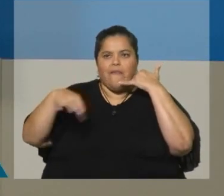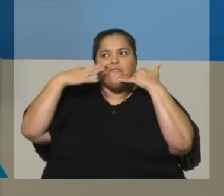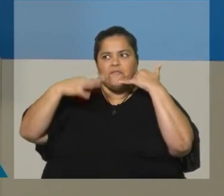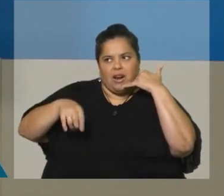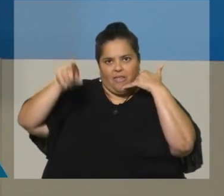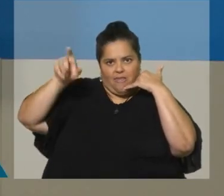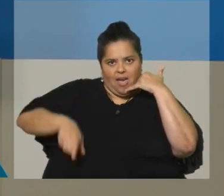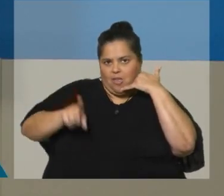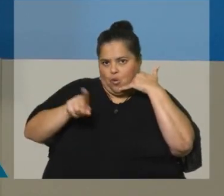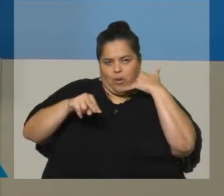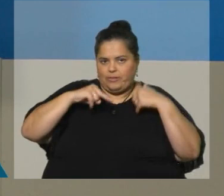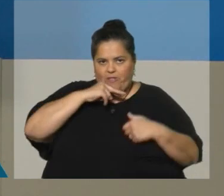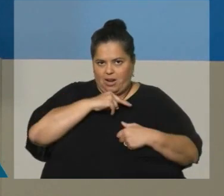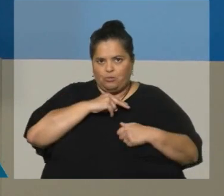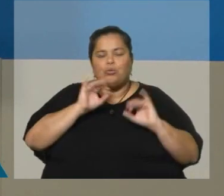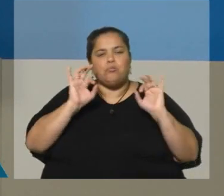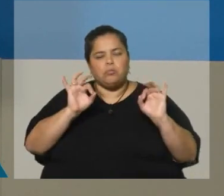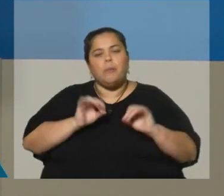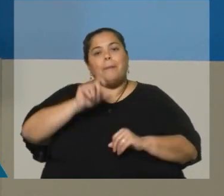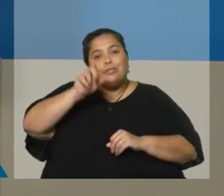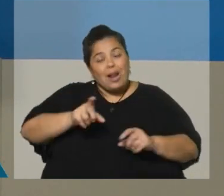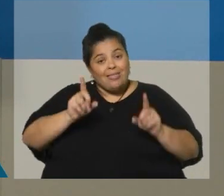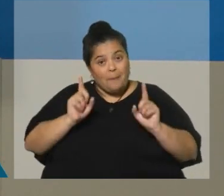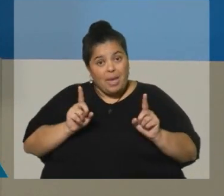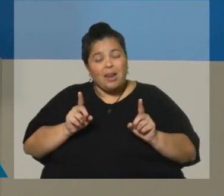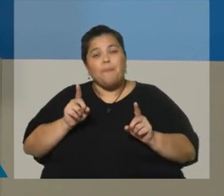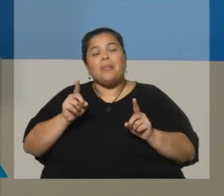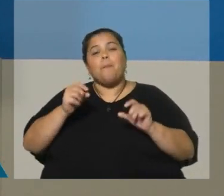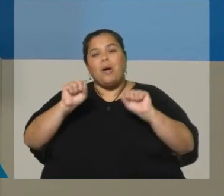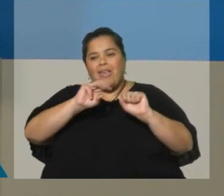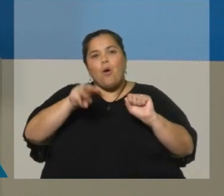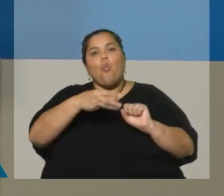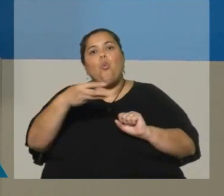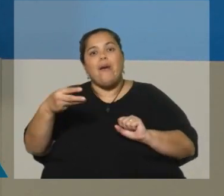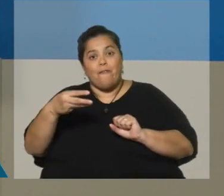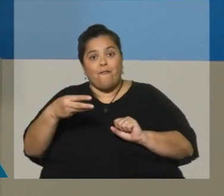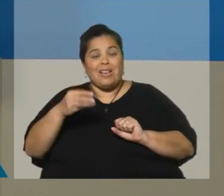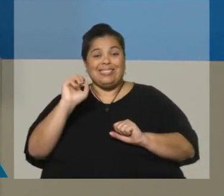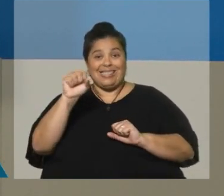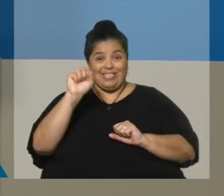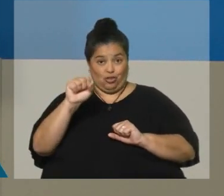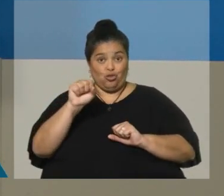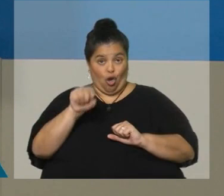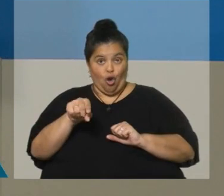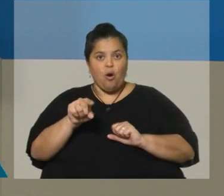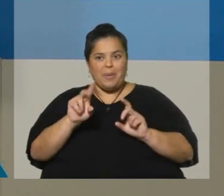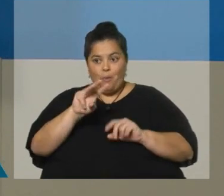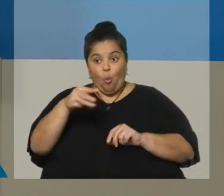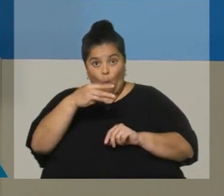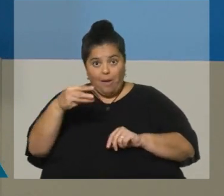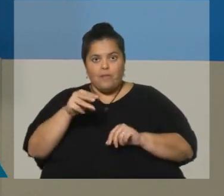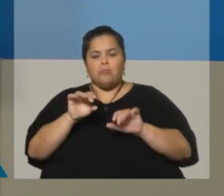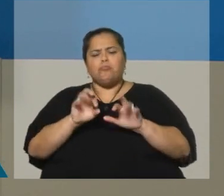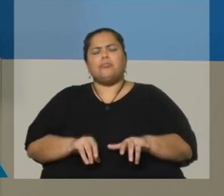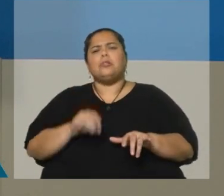20 23 y va a haber un verificador también de censistas en la página censo2023.uy. Allí cargamos el número de